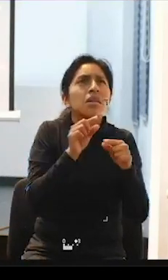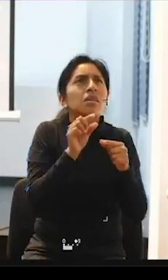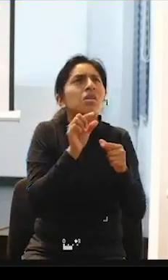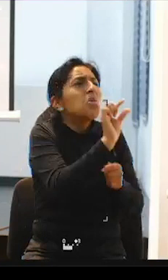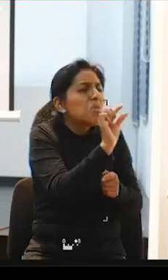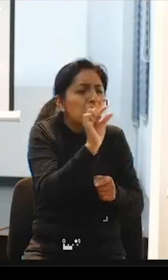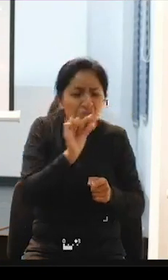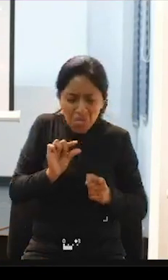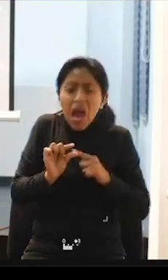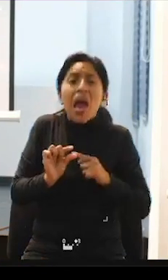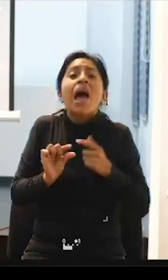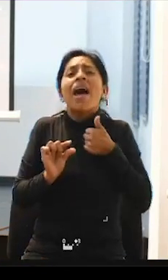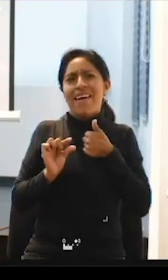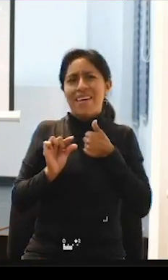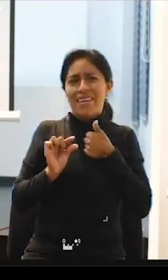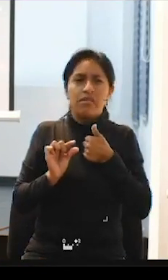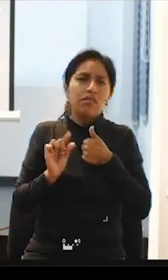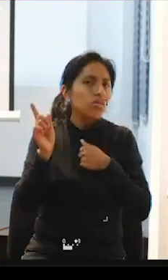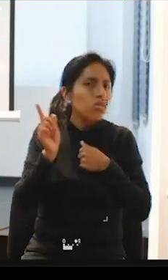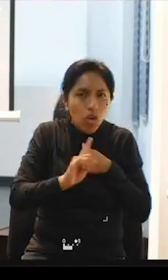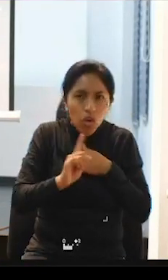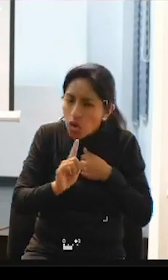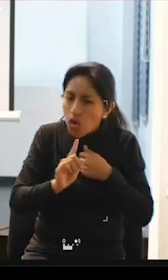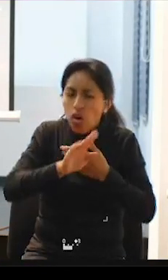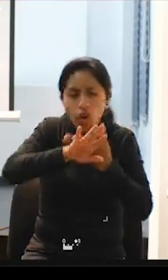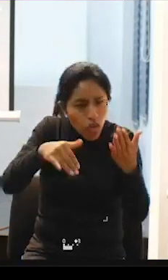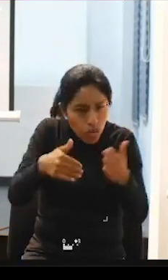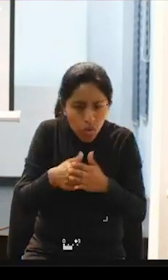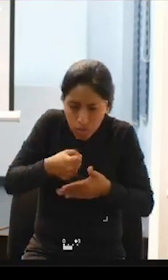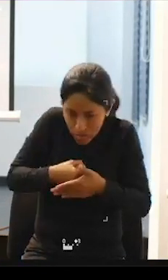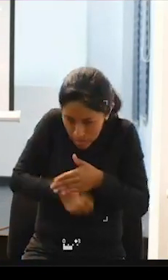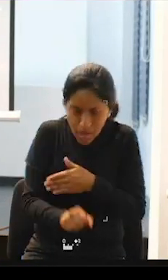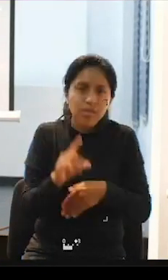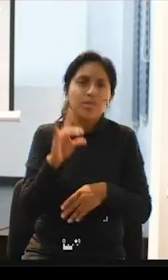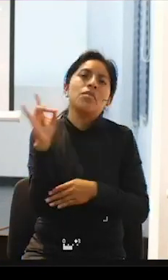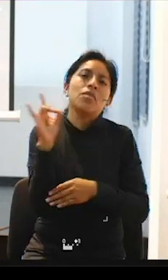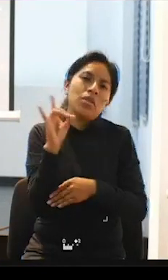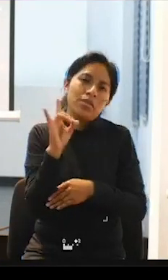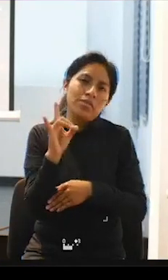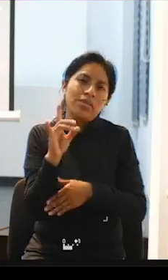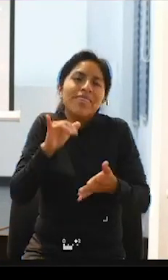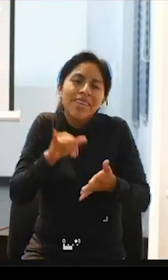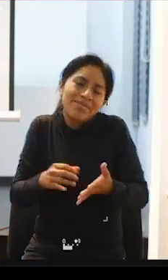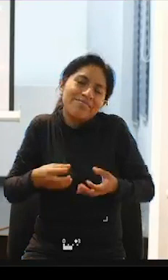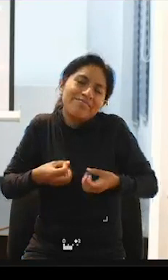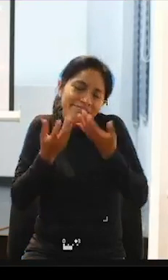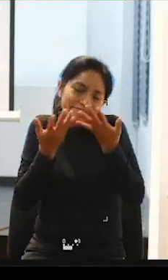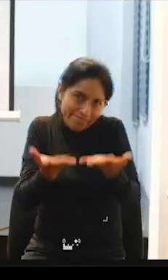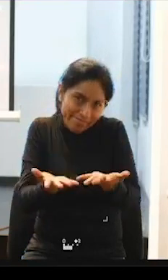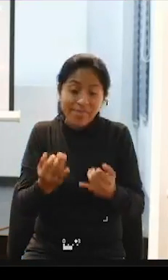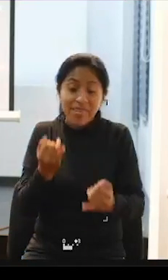¿no? ¿no? entonces somos ciudadanos igual somos bolivianos eso quería decir y finalmente